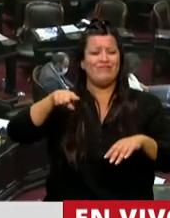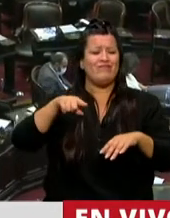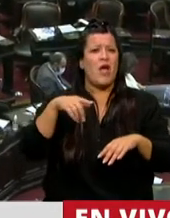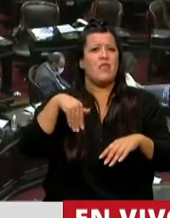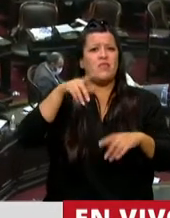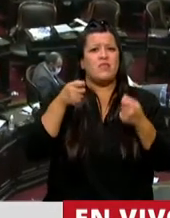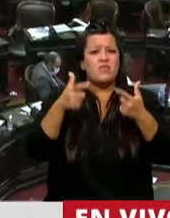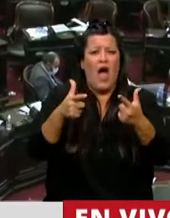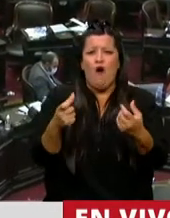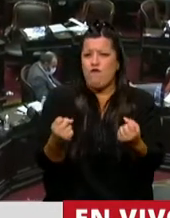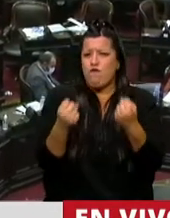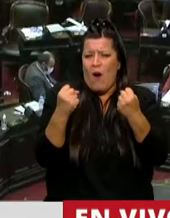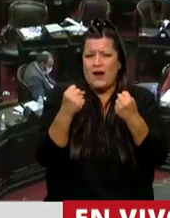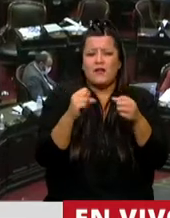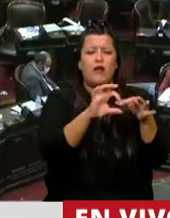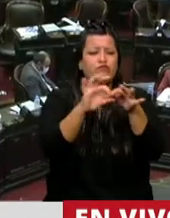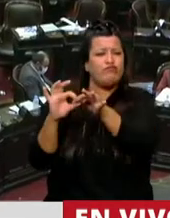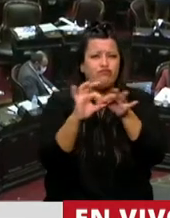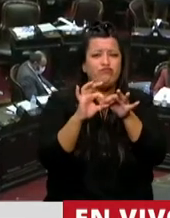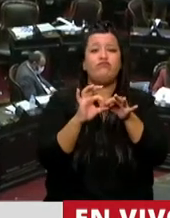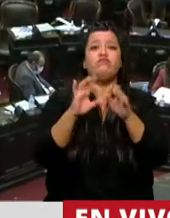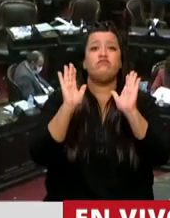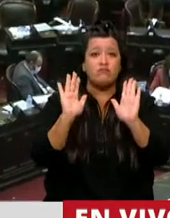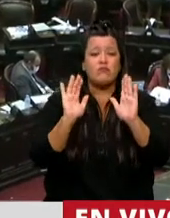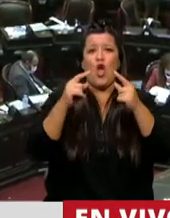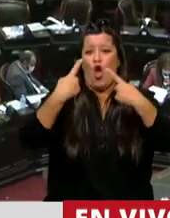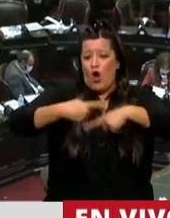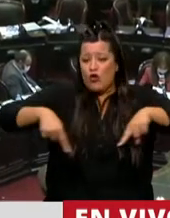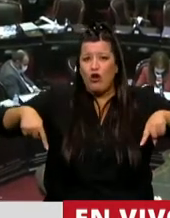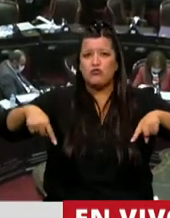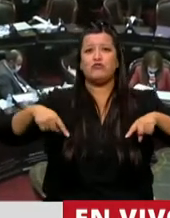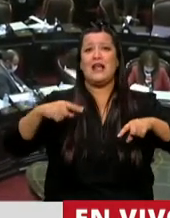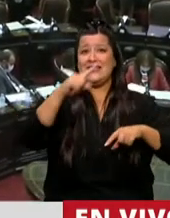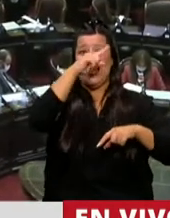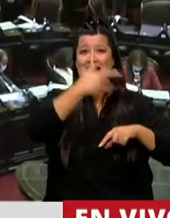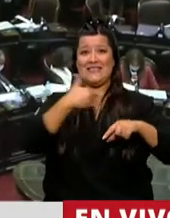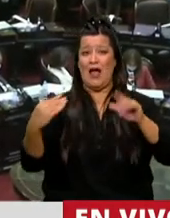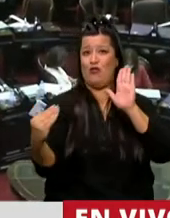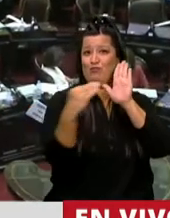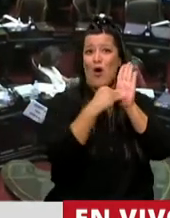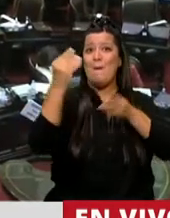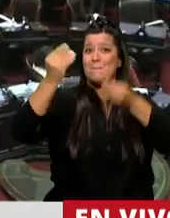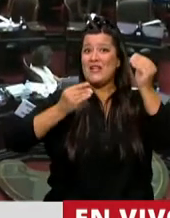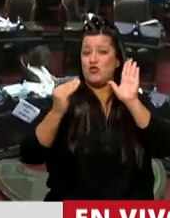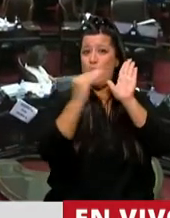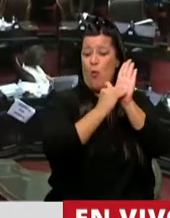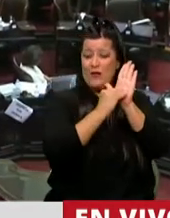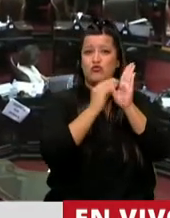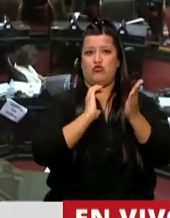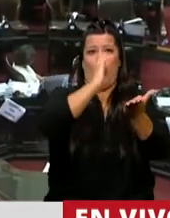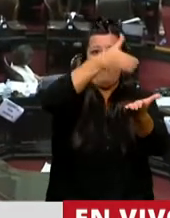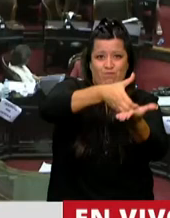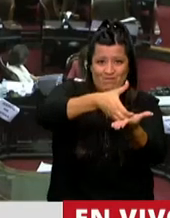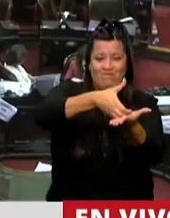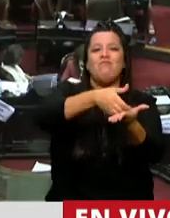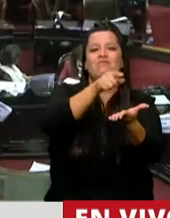socialmente el concepto de que los recursos establecidos por el Estado para la ciencia y la tecnología son